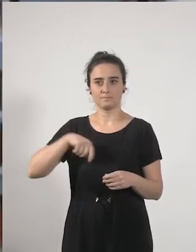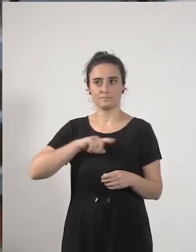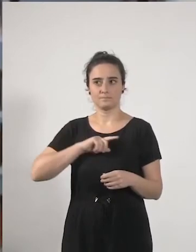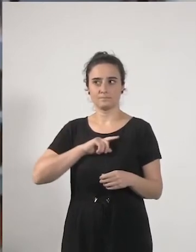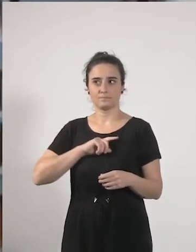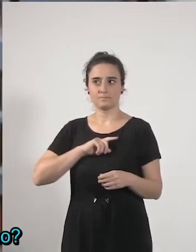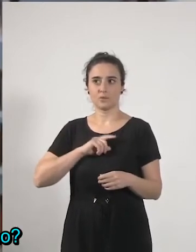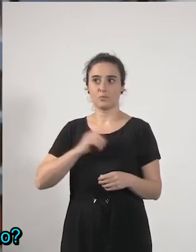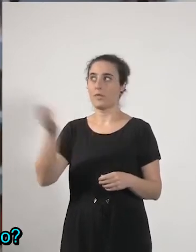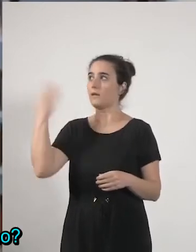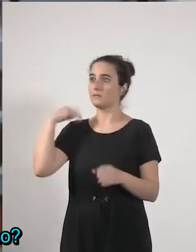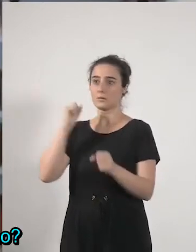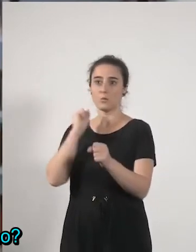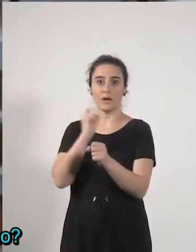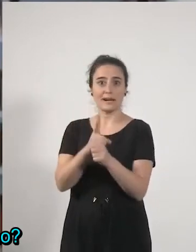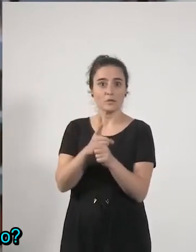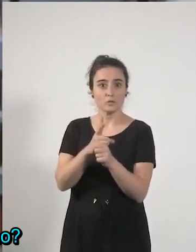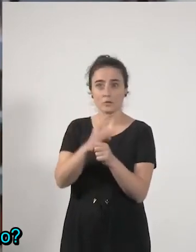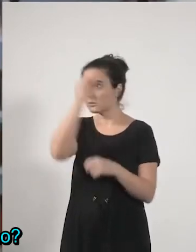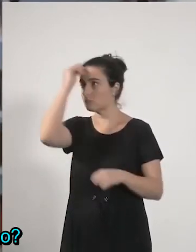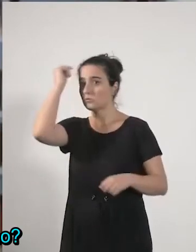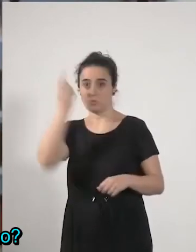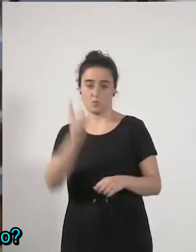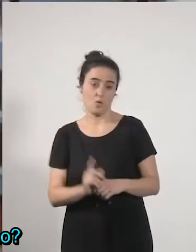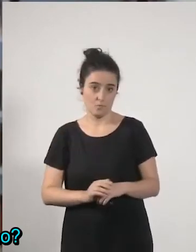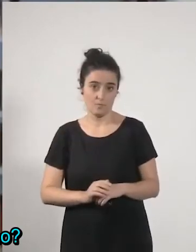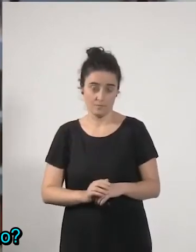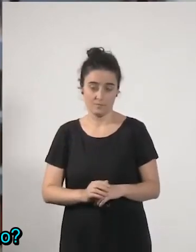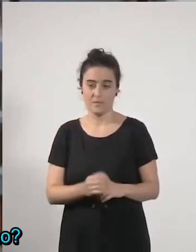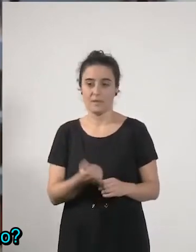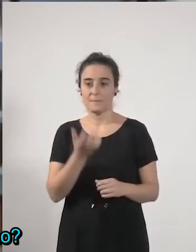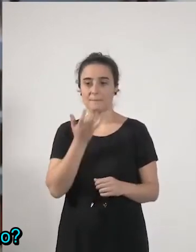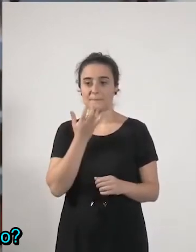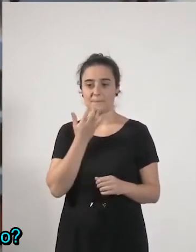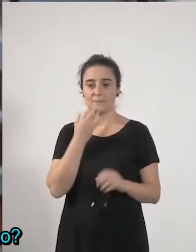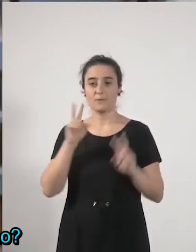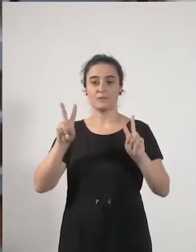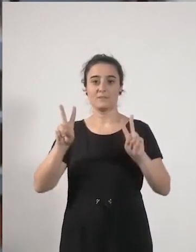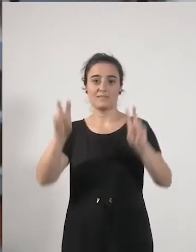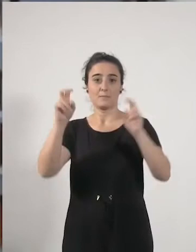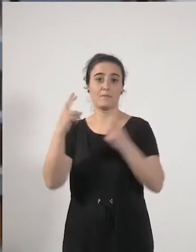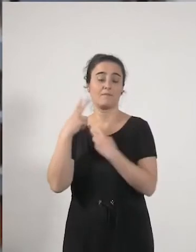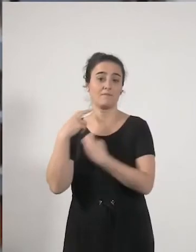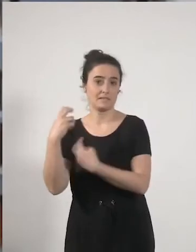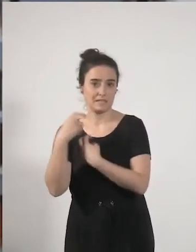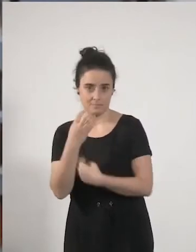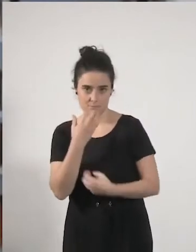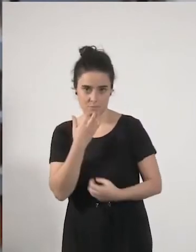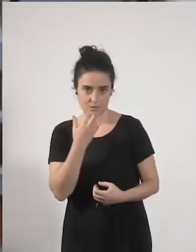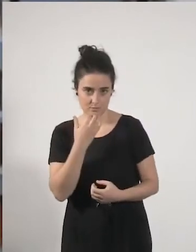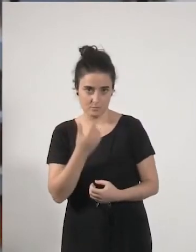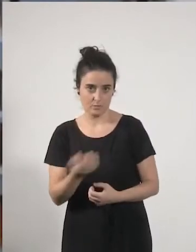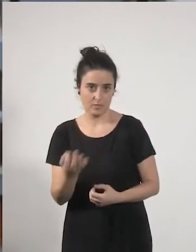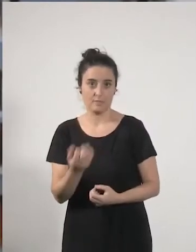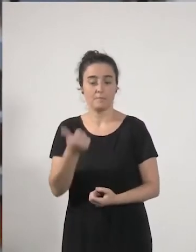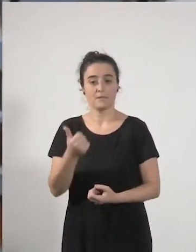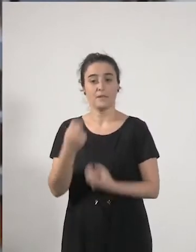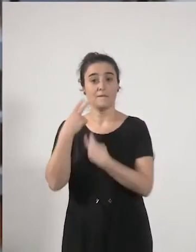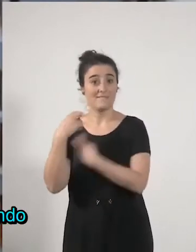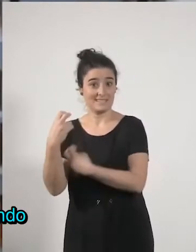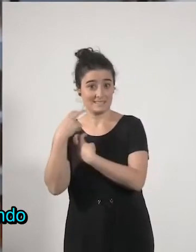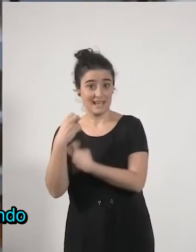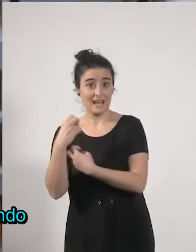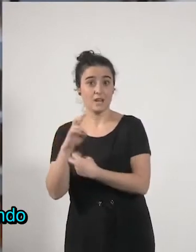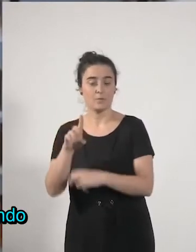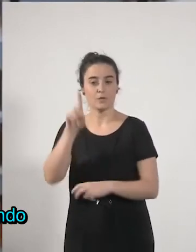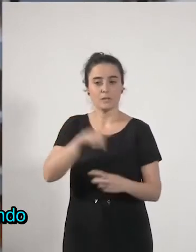planteado por ejemplo pues uno puede ser en el tema fiscal pues mayor fiscalidad etcétera y otro por ejemplo